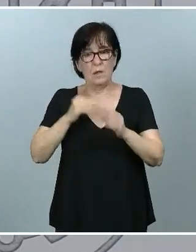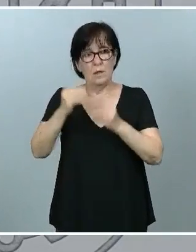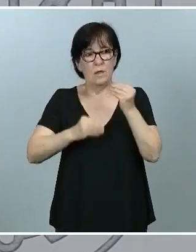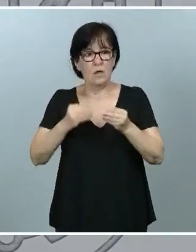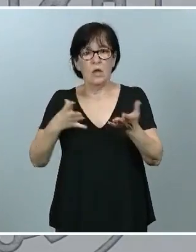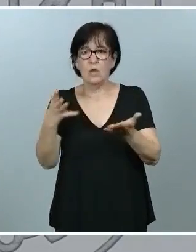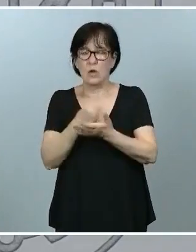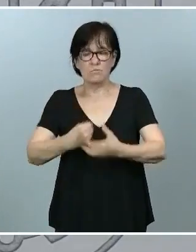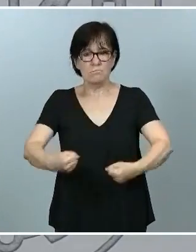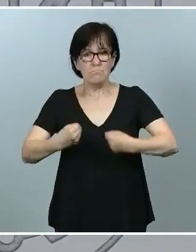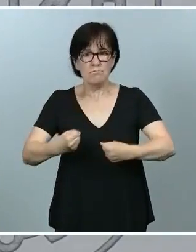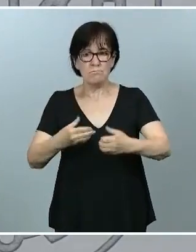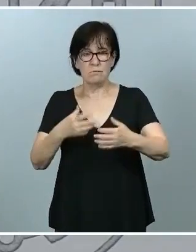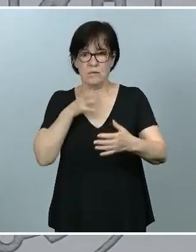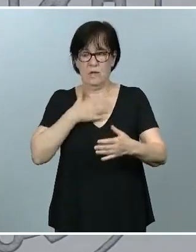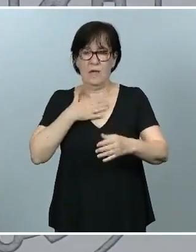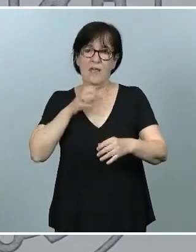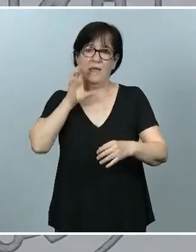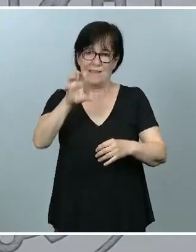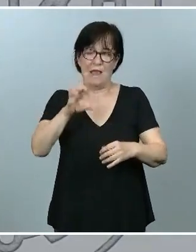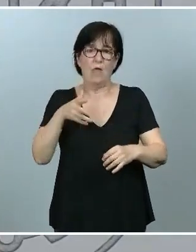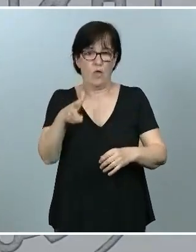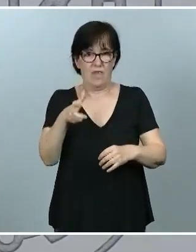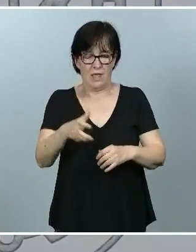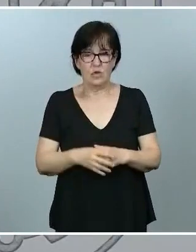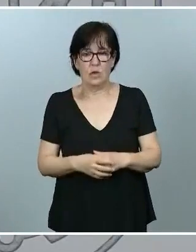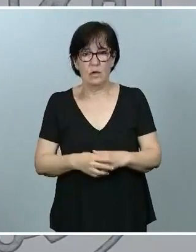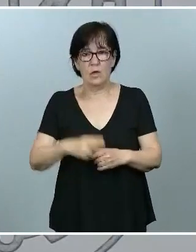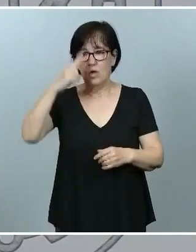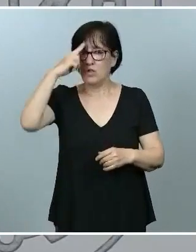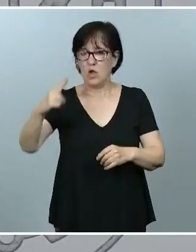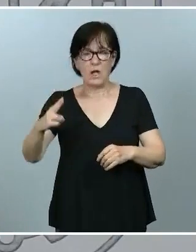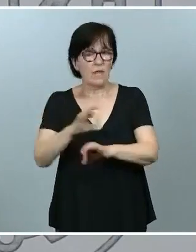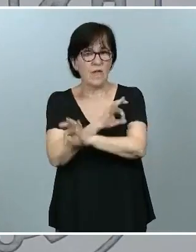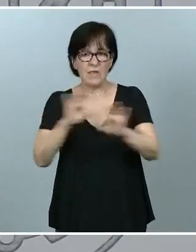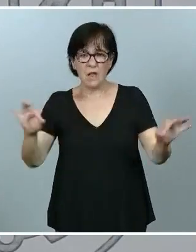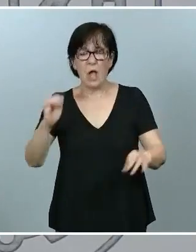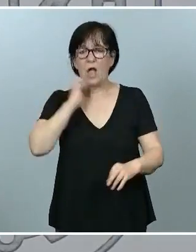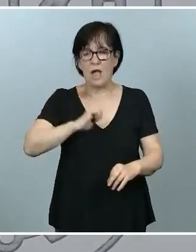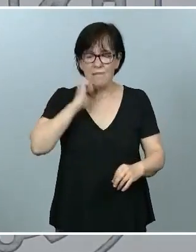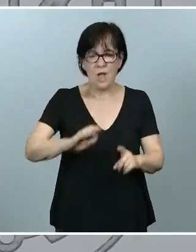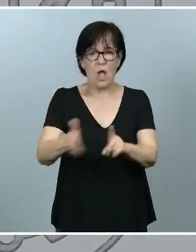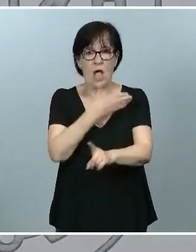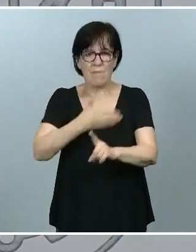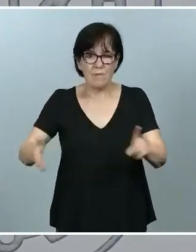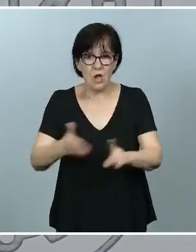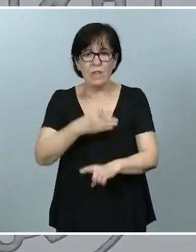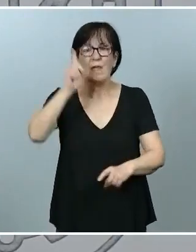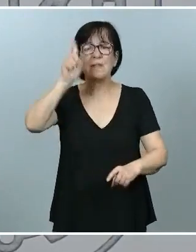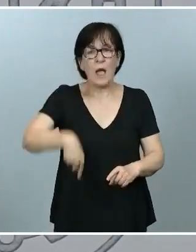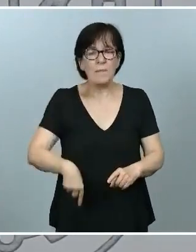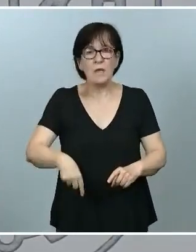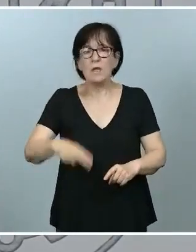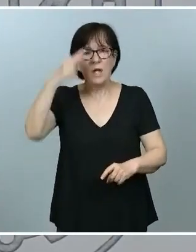fortaleza de nuestro Estado de Derecho. Tolerancia cero a los abusos, a la violencia, pero también tolerancia